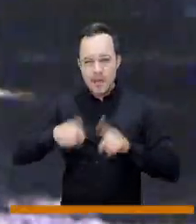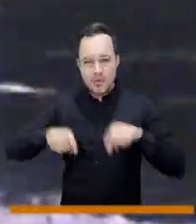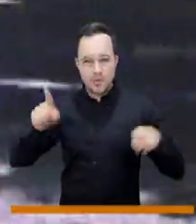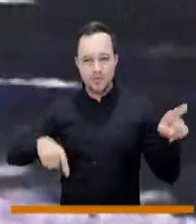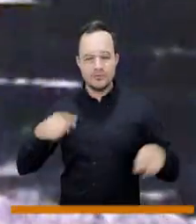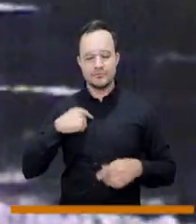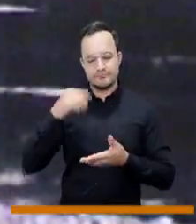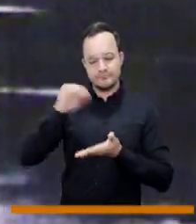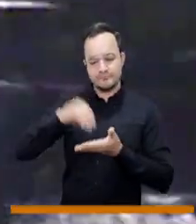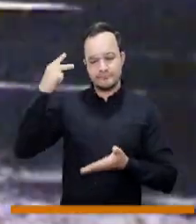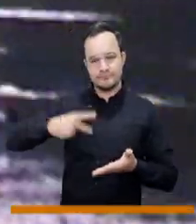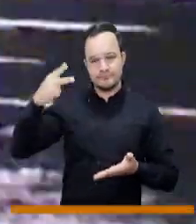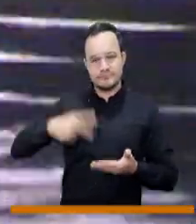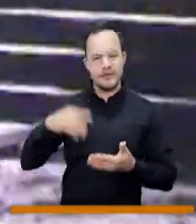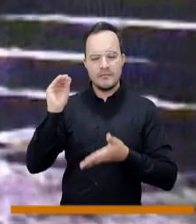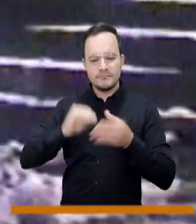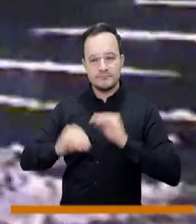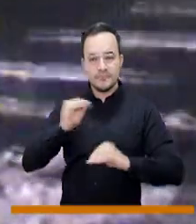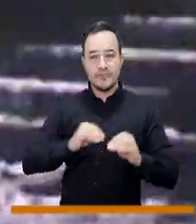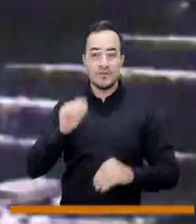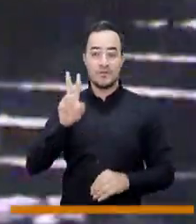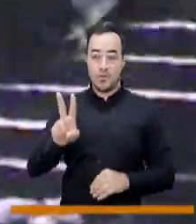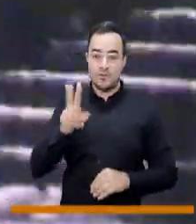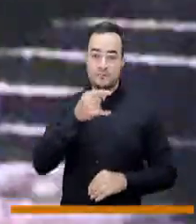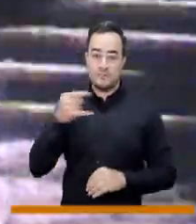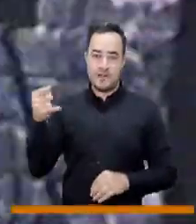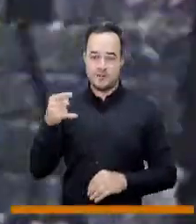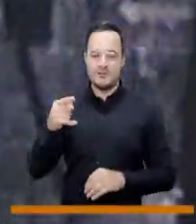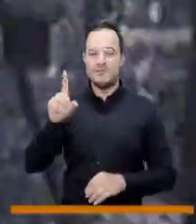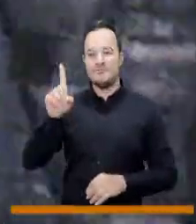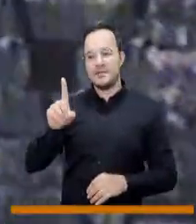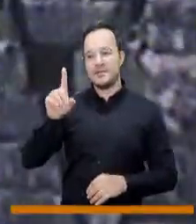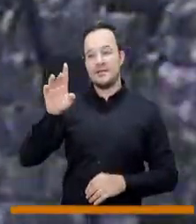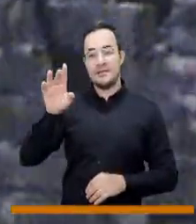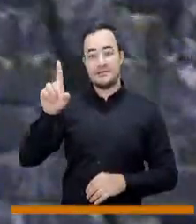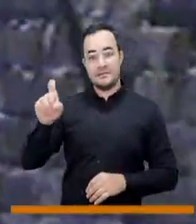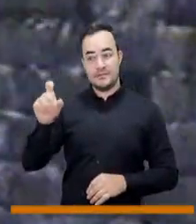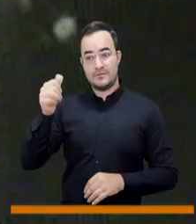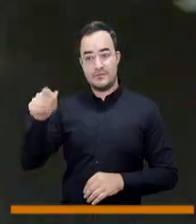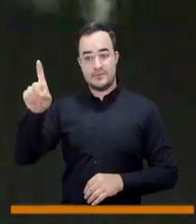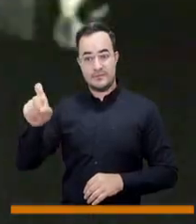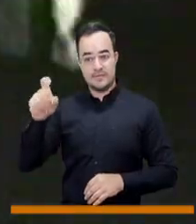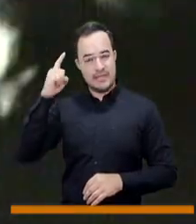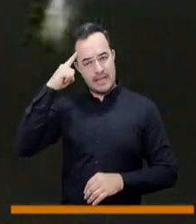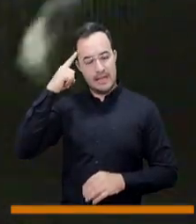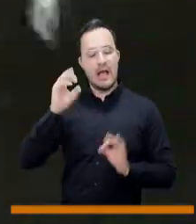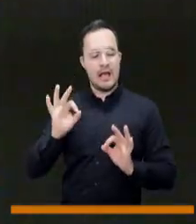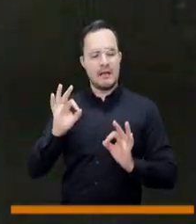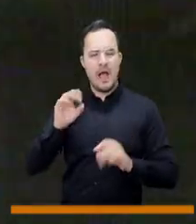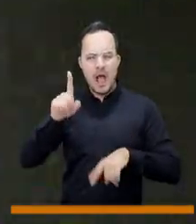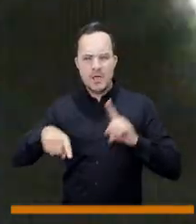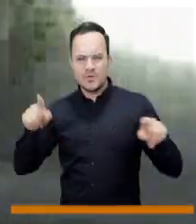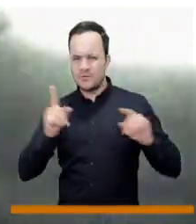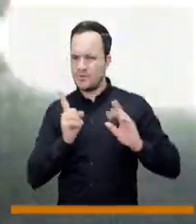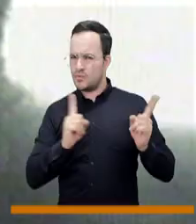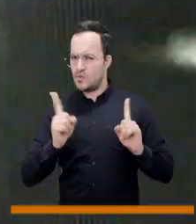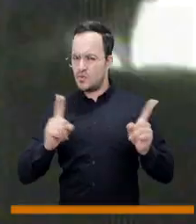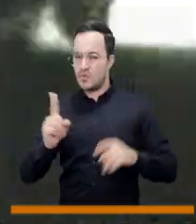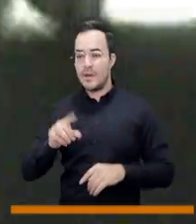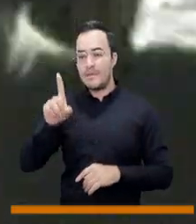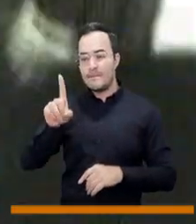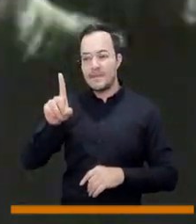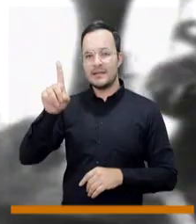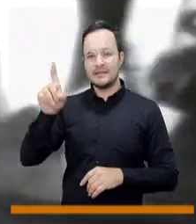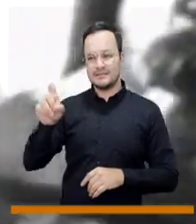Para unos historiadores, Medellín fue fundada el 2 de marzo de 1616, sin embargo, para otros, el 2 de noviembre